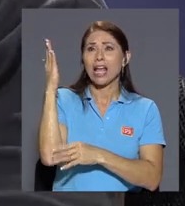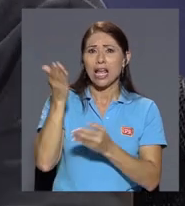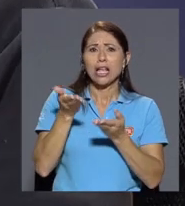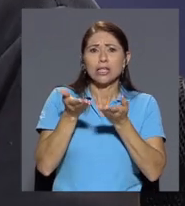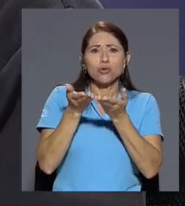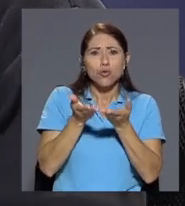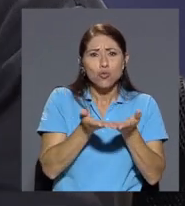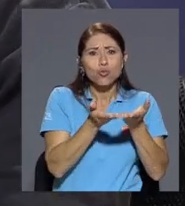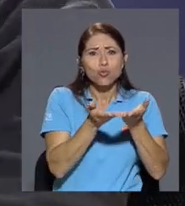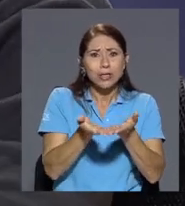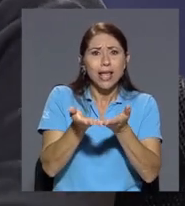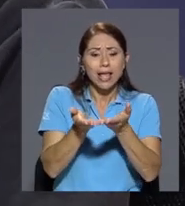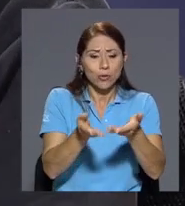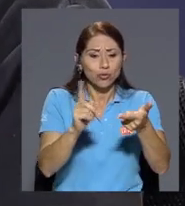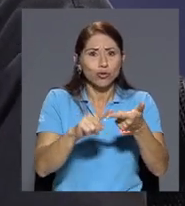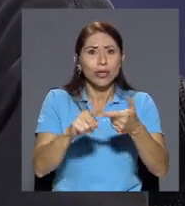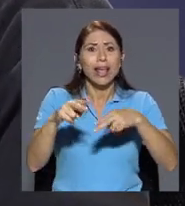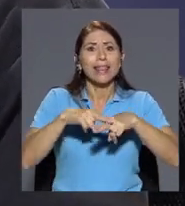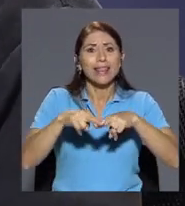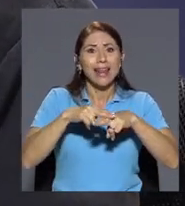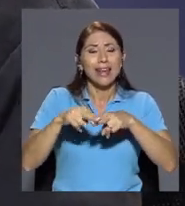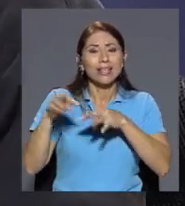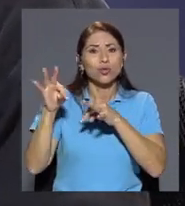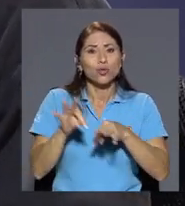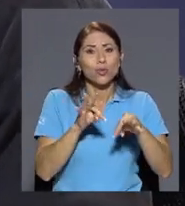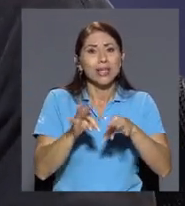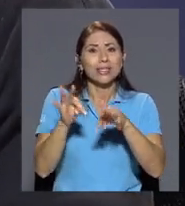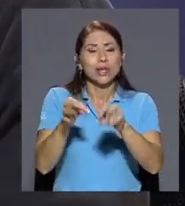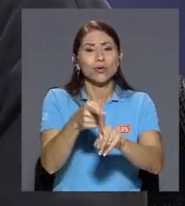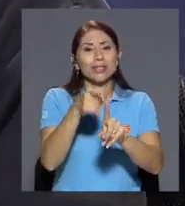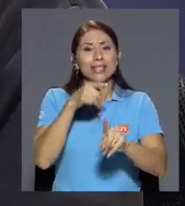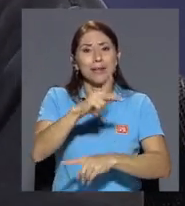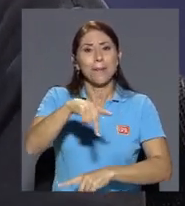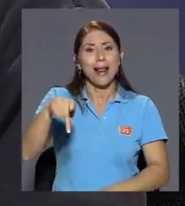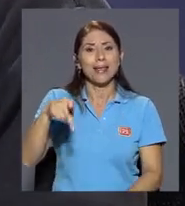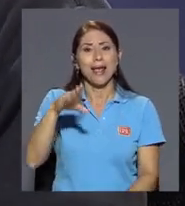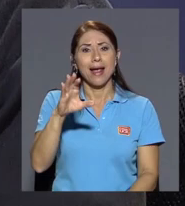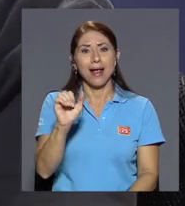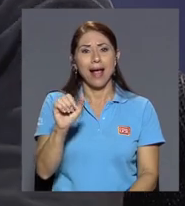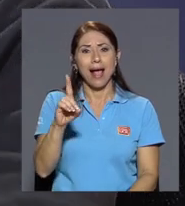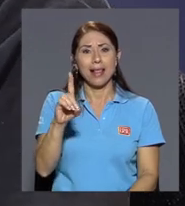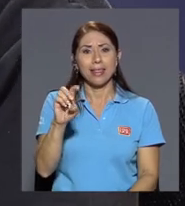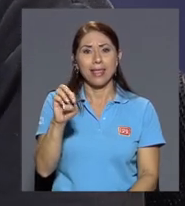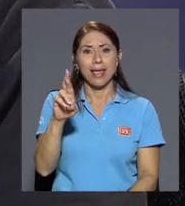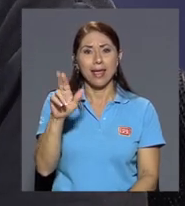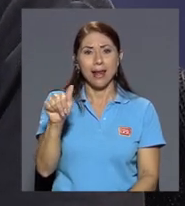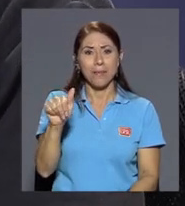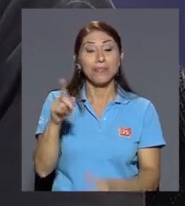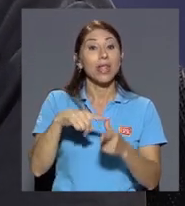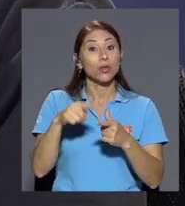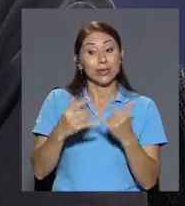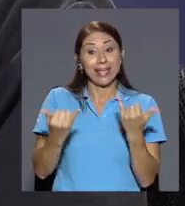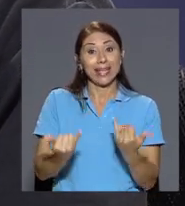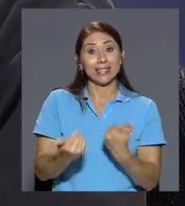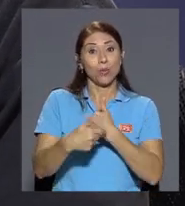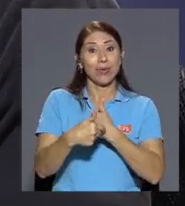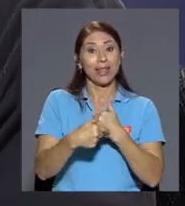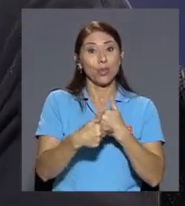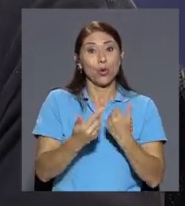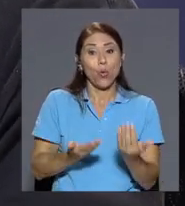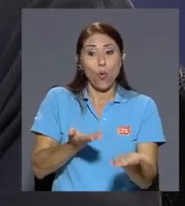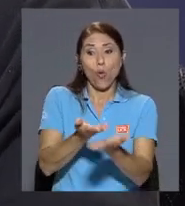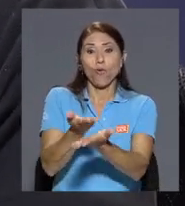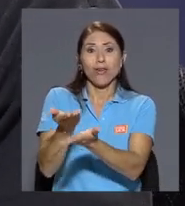trenes turísticos que vienen de caldera y llegan a rutina entonces este digamos la oferta que está ofreciendo la ciudad en ese momento es muy limitada